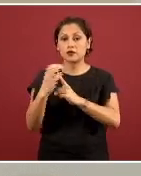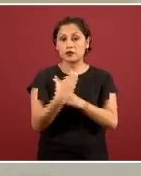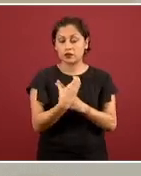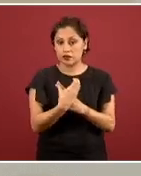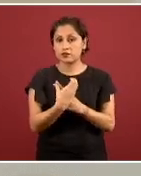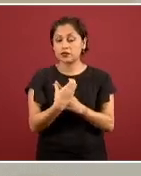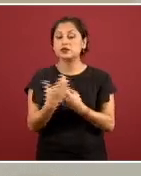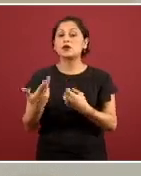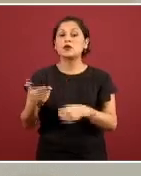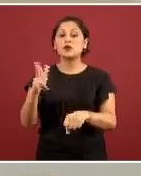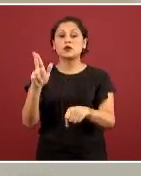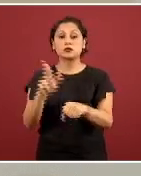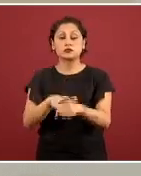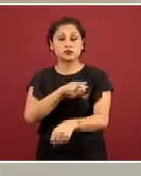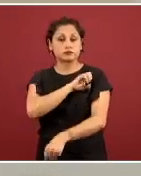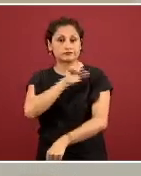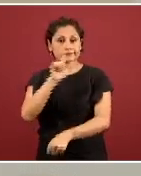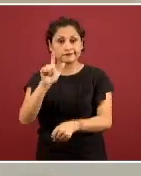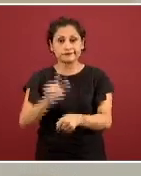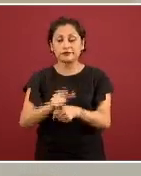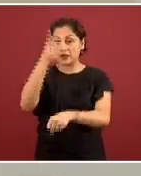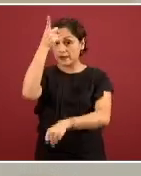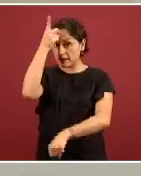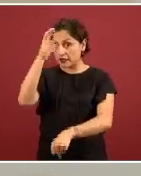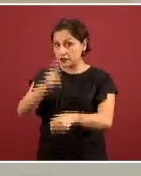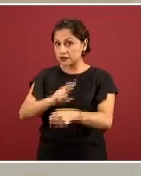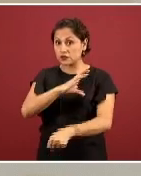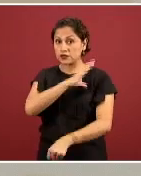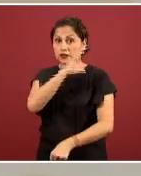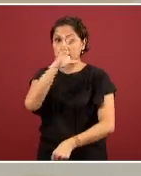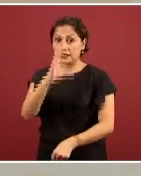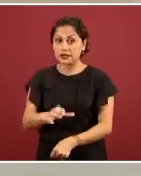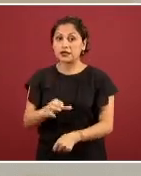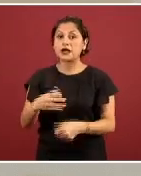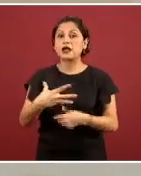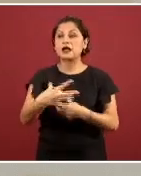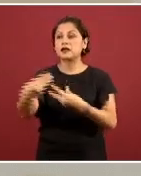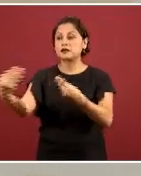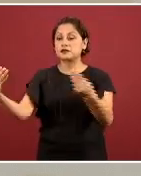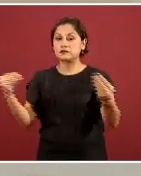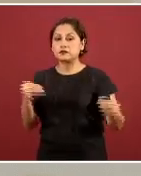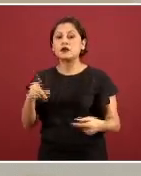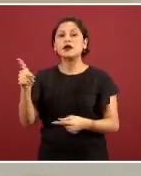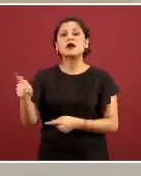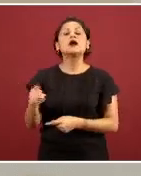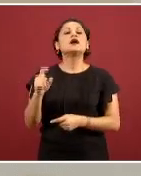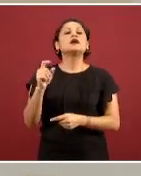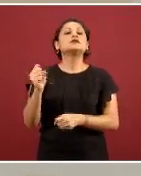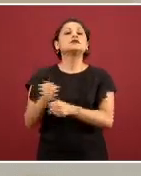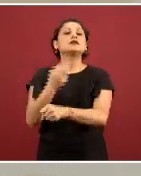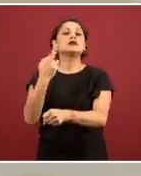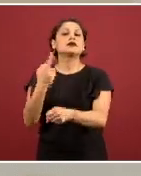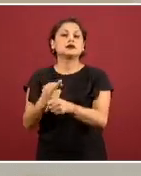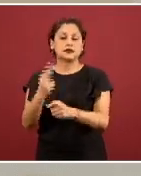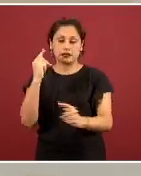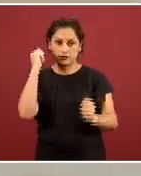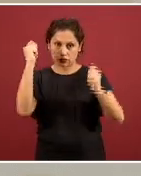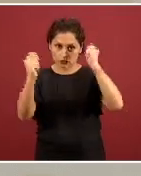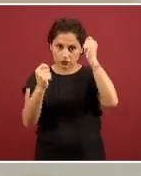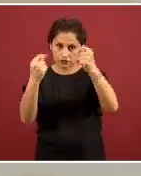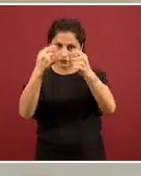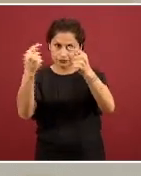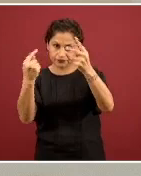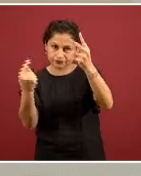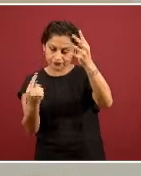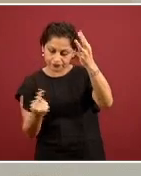Hospitales de Alta Especialidad, la Dirección General de Epidemiología, la Secretaría de Turismo, han sido de diversos